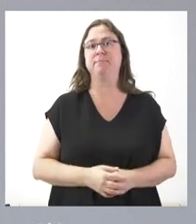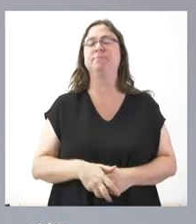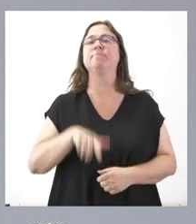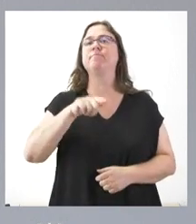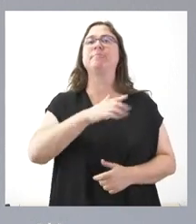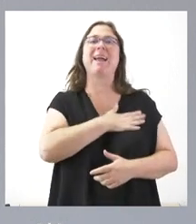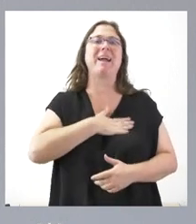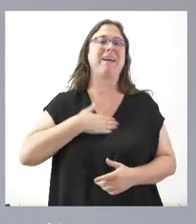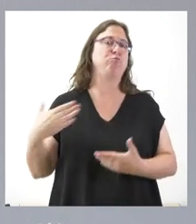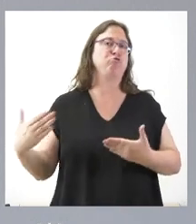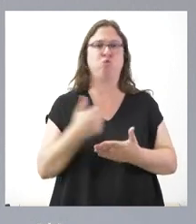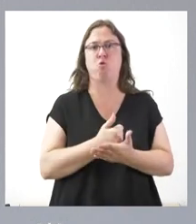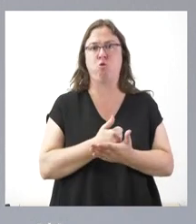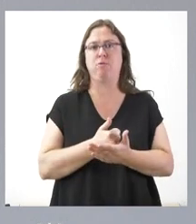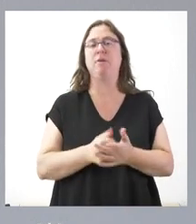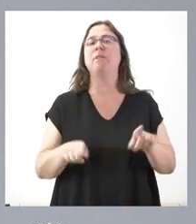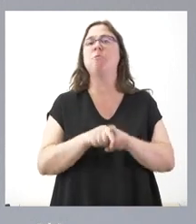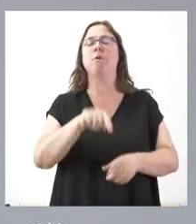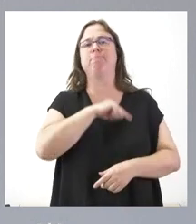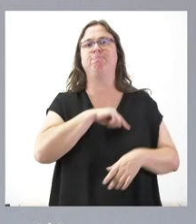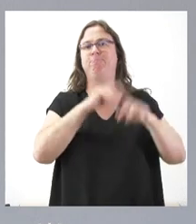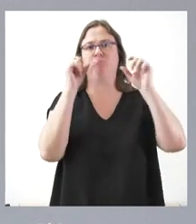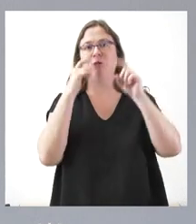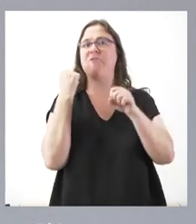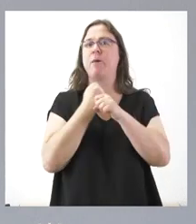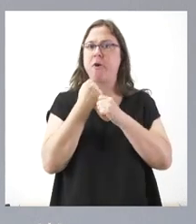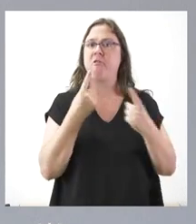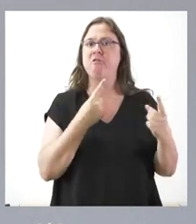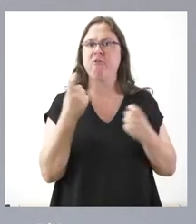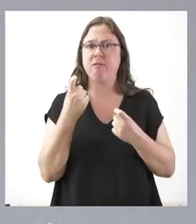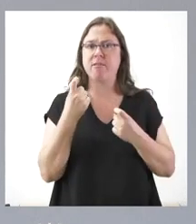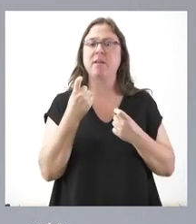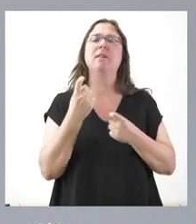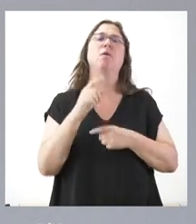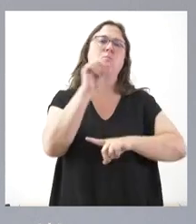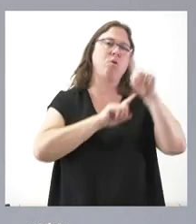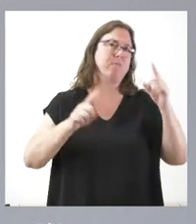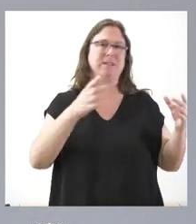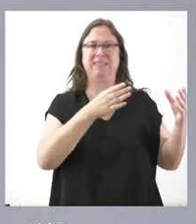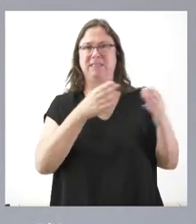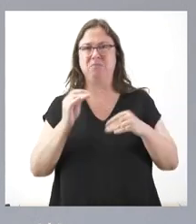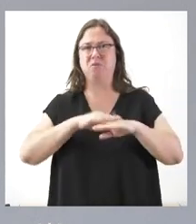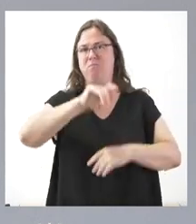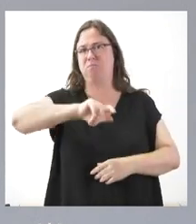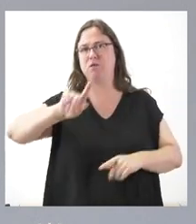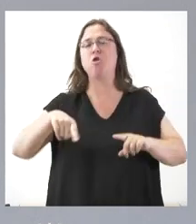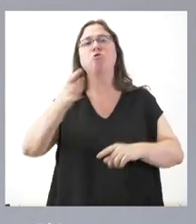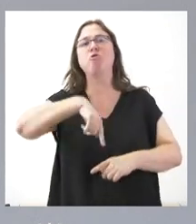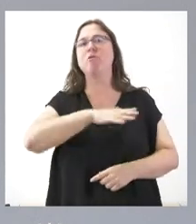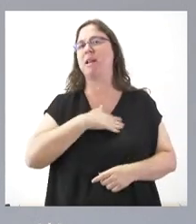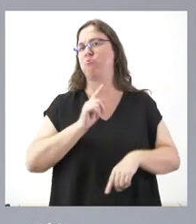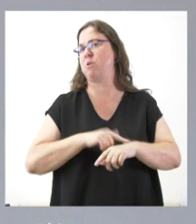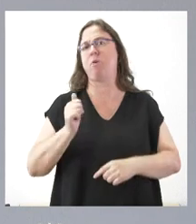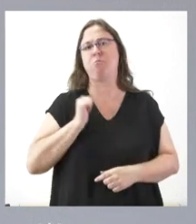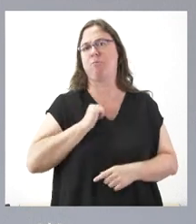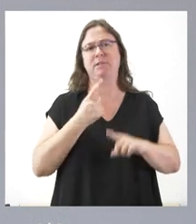la voluntad que tenemos todos de ser conscientes de que queda un trabajo por hacer, que hay muchos problemas en los ciudadanos y que queremos aprovechar el tiempo para